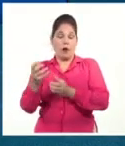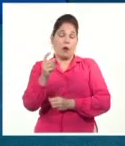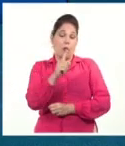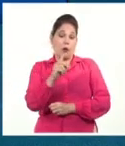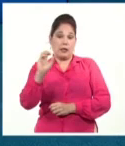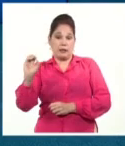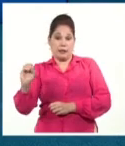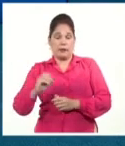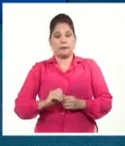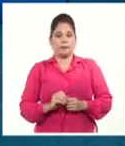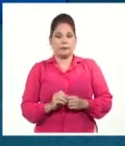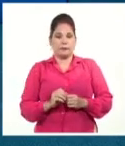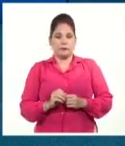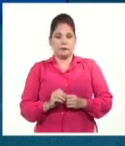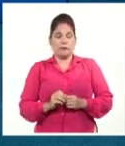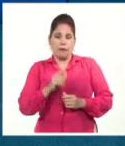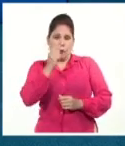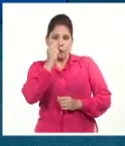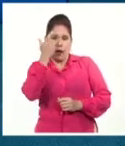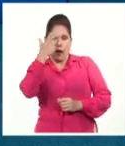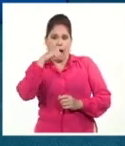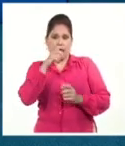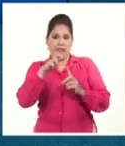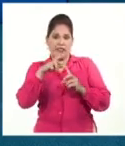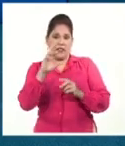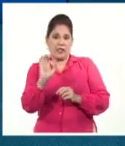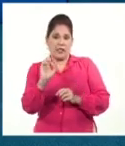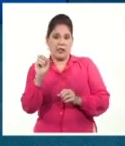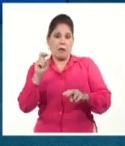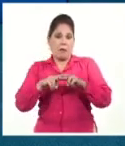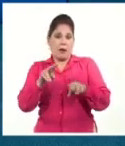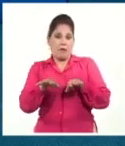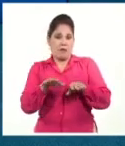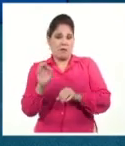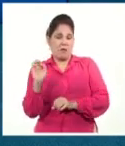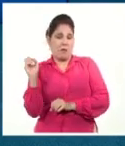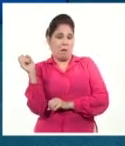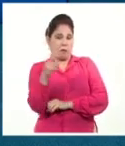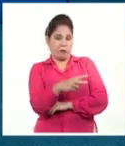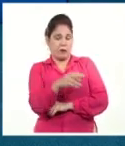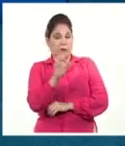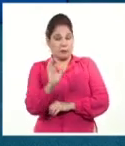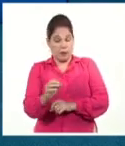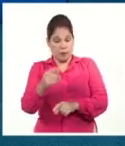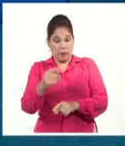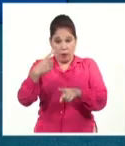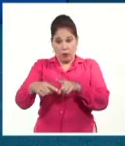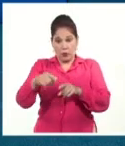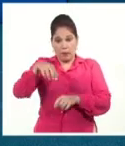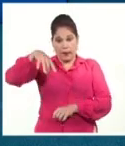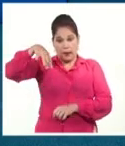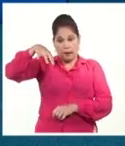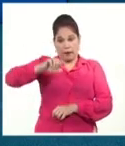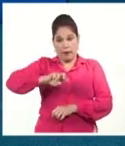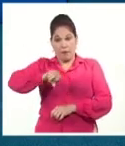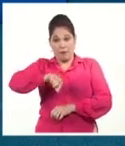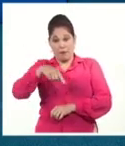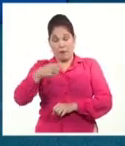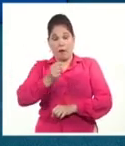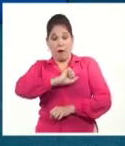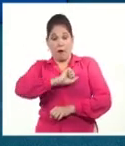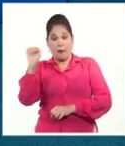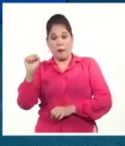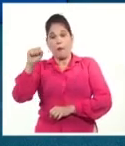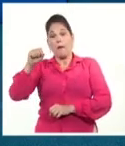choque que decidió Andris Pérez con fly de sacrificio en el mismo primer inning. Mientras, Pinar del Río le ganó a Artemisa 5